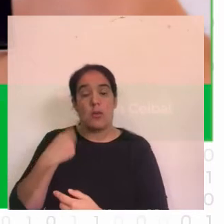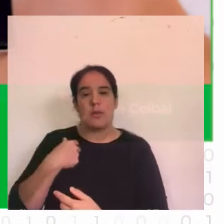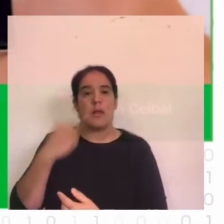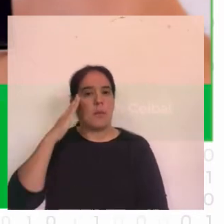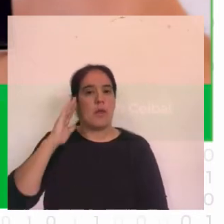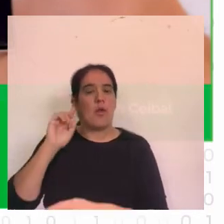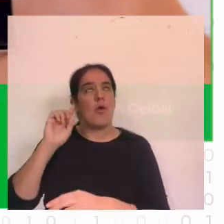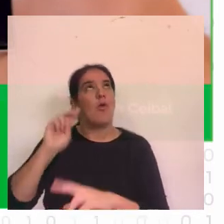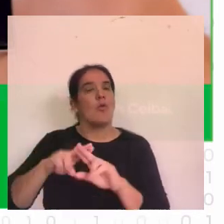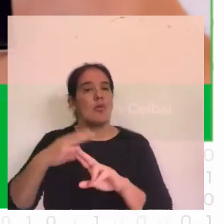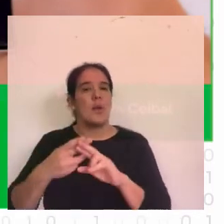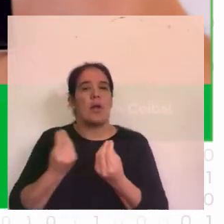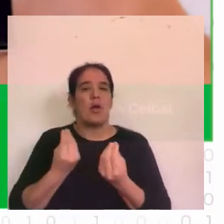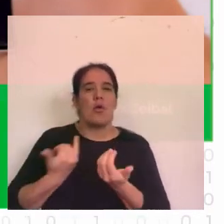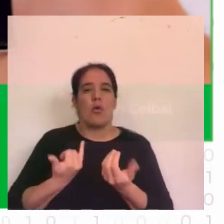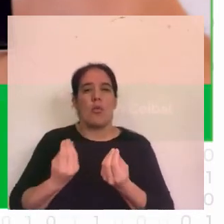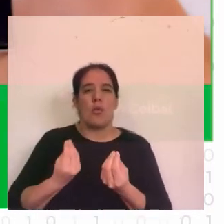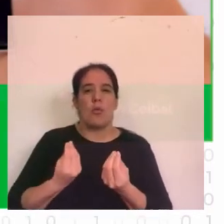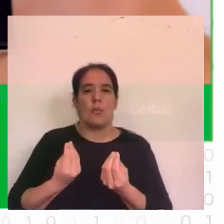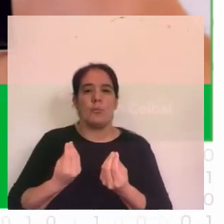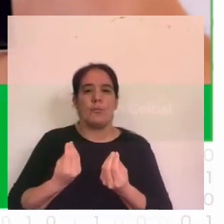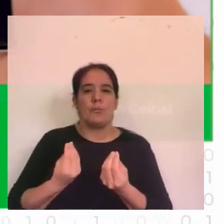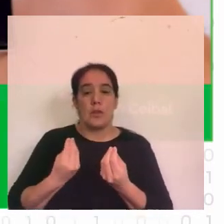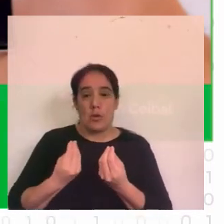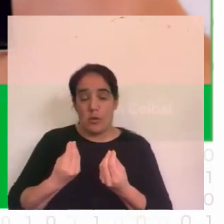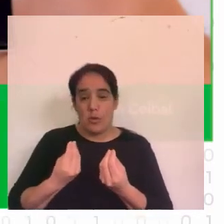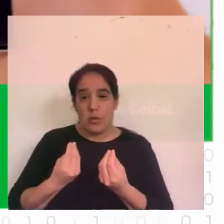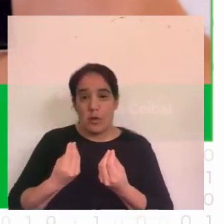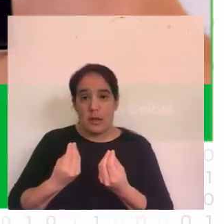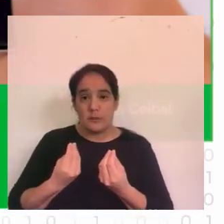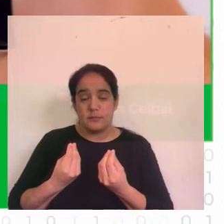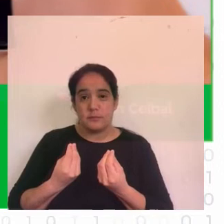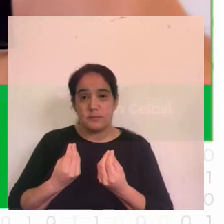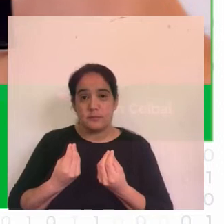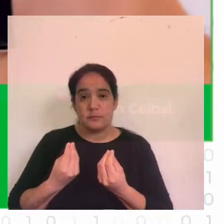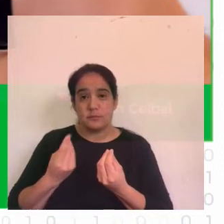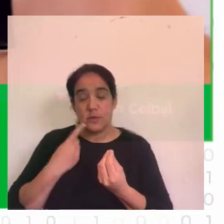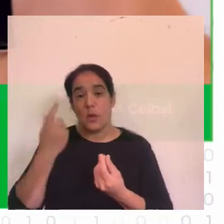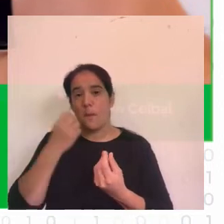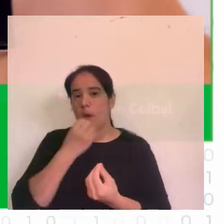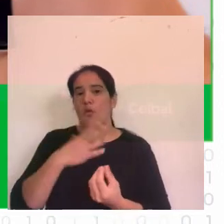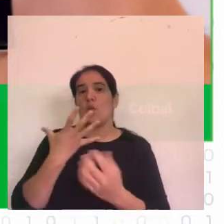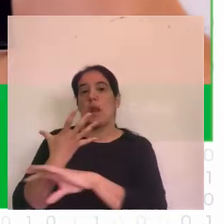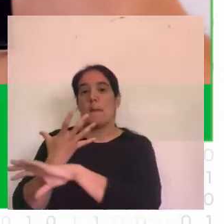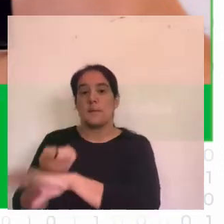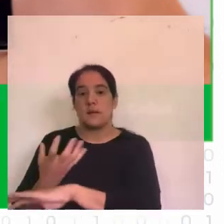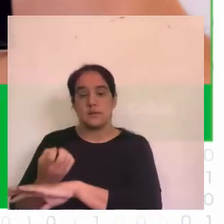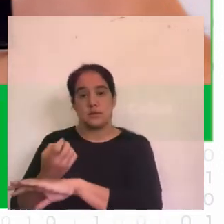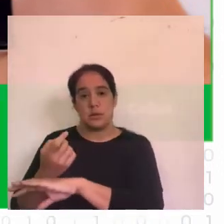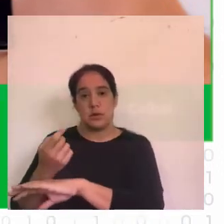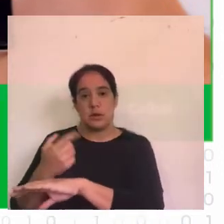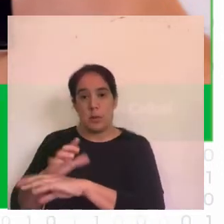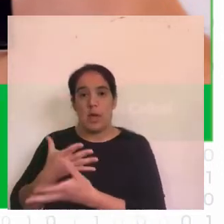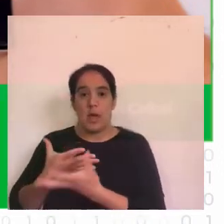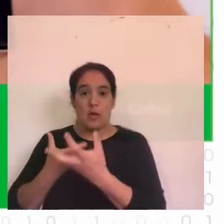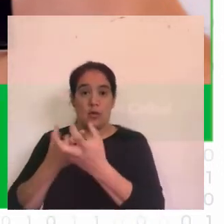cosas y bueno llegamos a la idea de que Indorate fuera una aplicación que pudiera ayudar a los